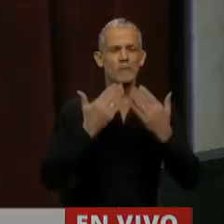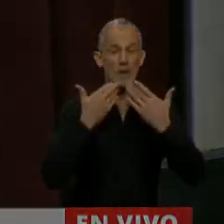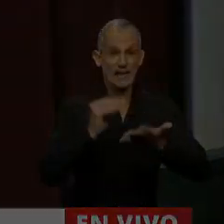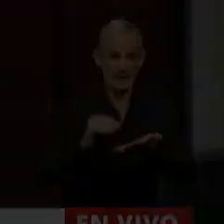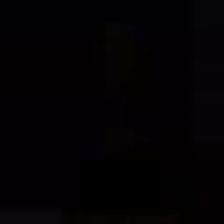Diputada.